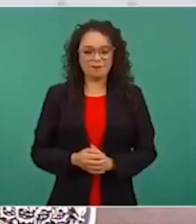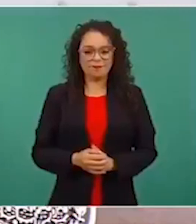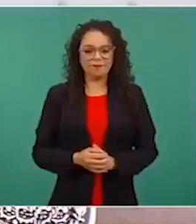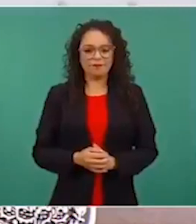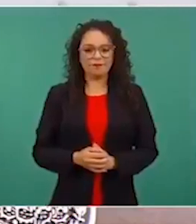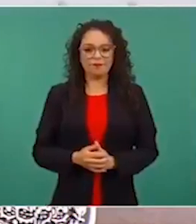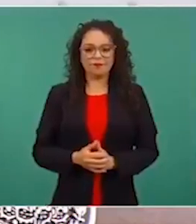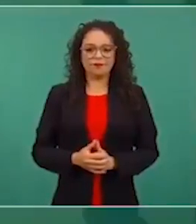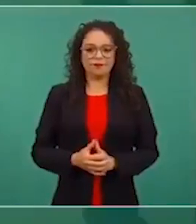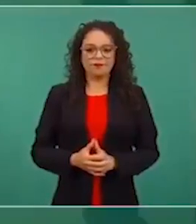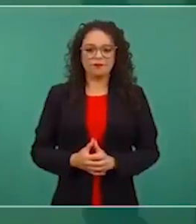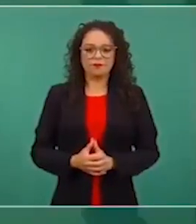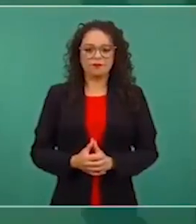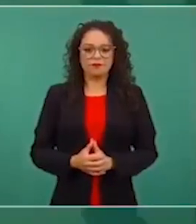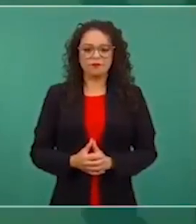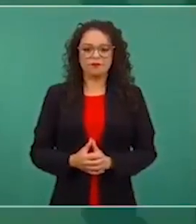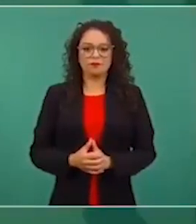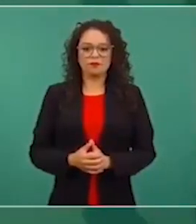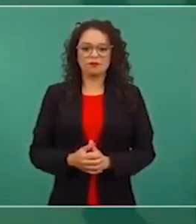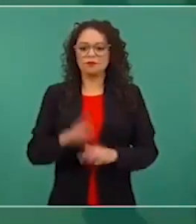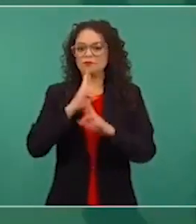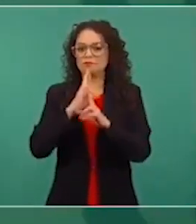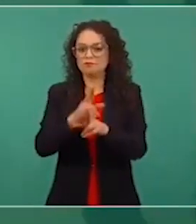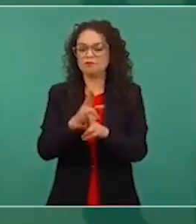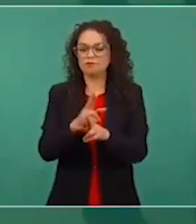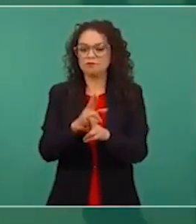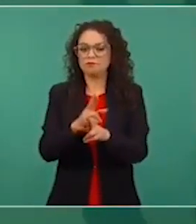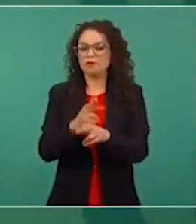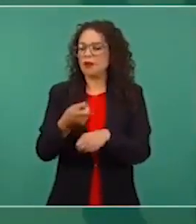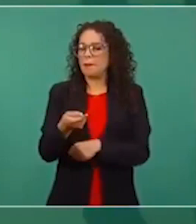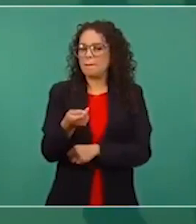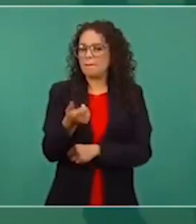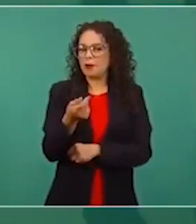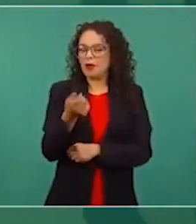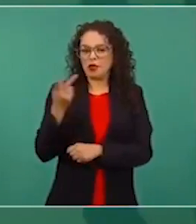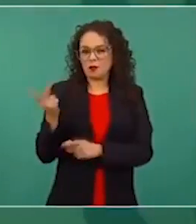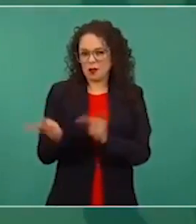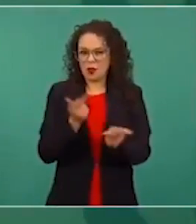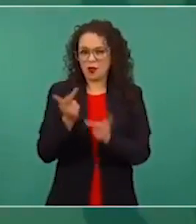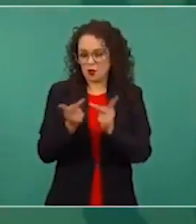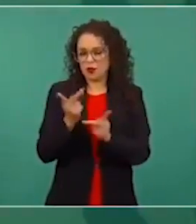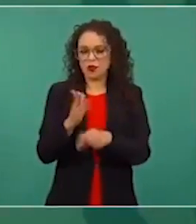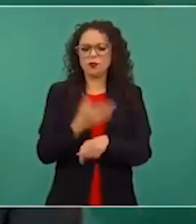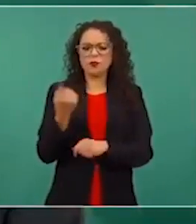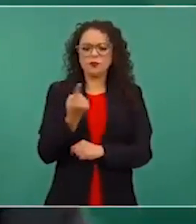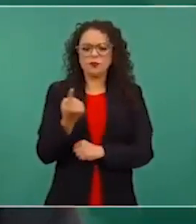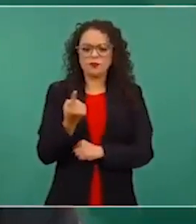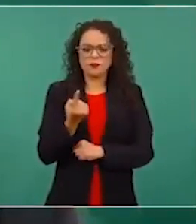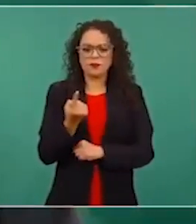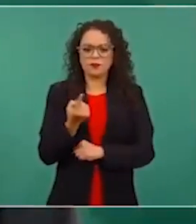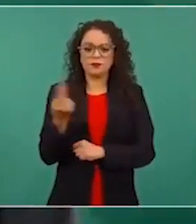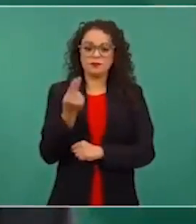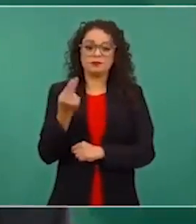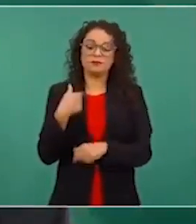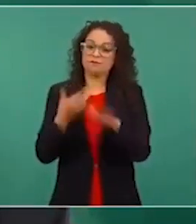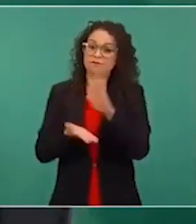Vamos a contestar pocas preguntas porque tenemos que